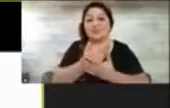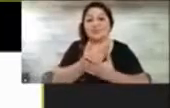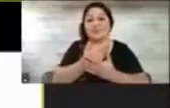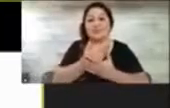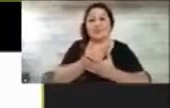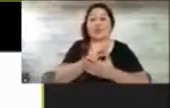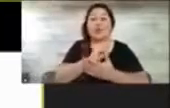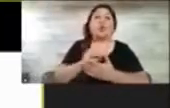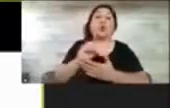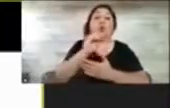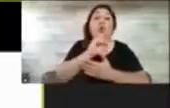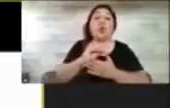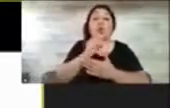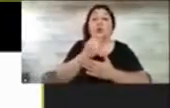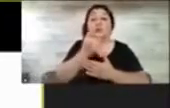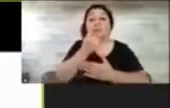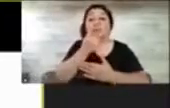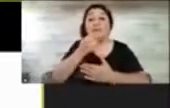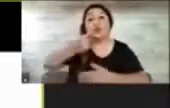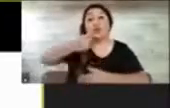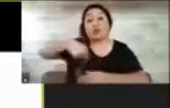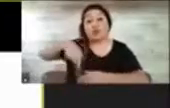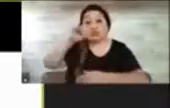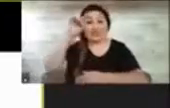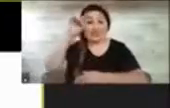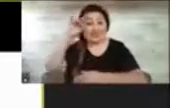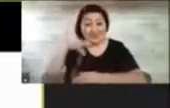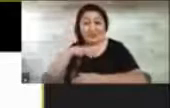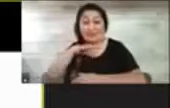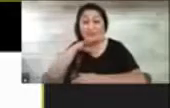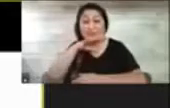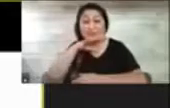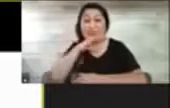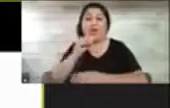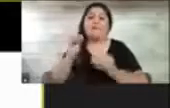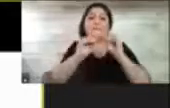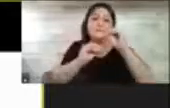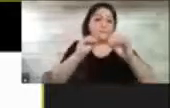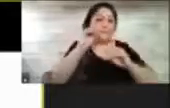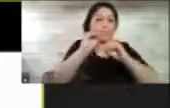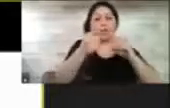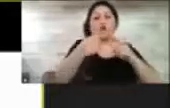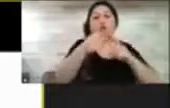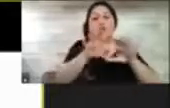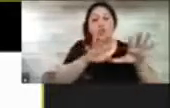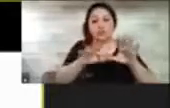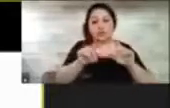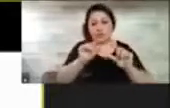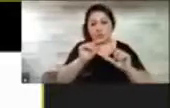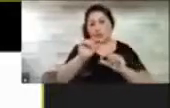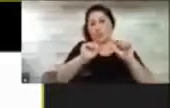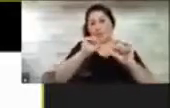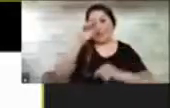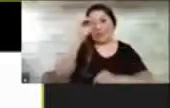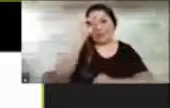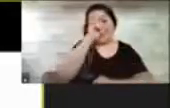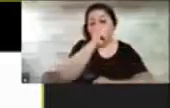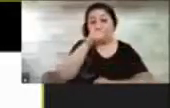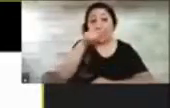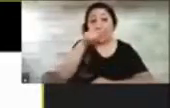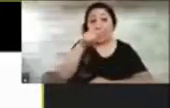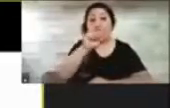remotamente los usuarios que somos un poquito más entrenados. La app, como todas las de Sedeti, va a ser gratuita, a ser